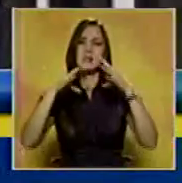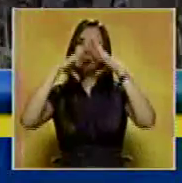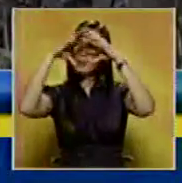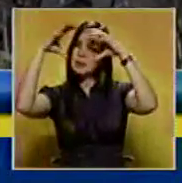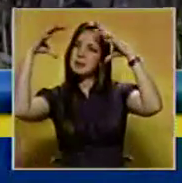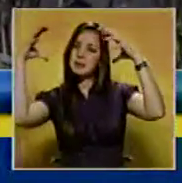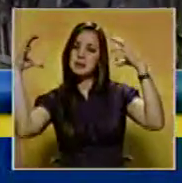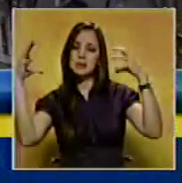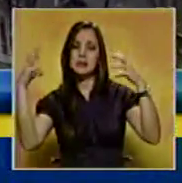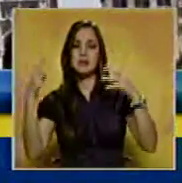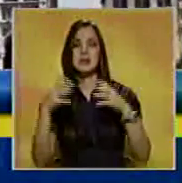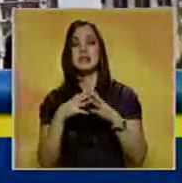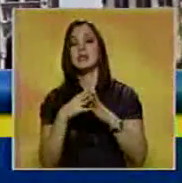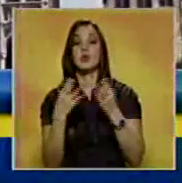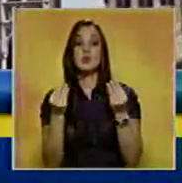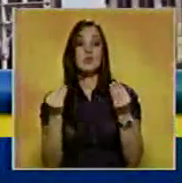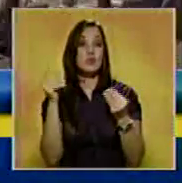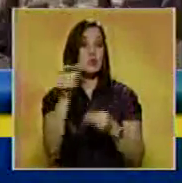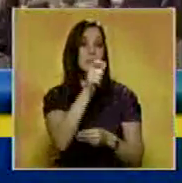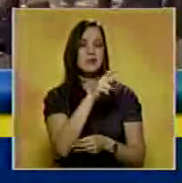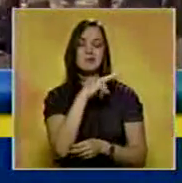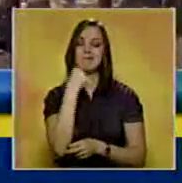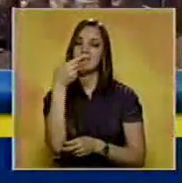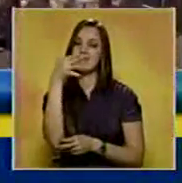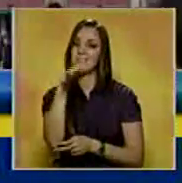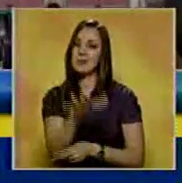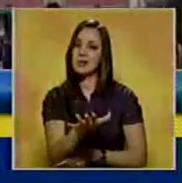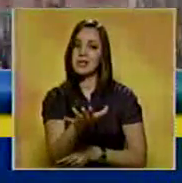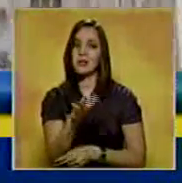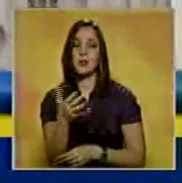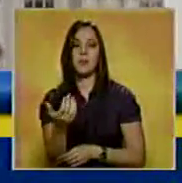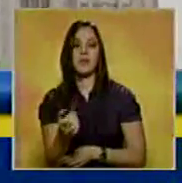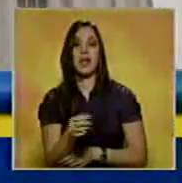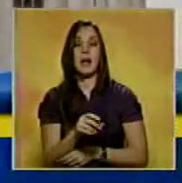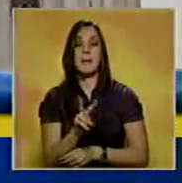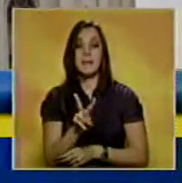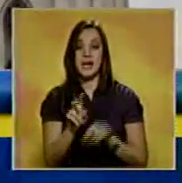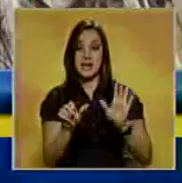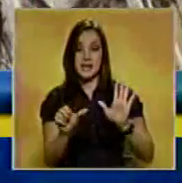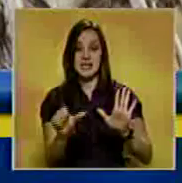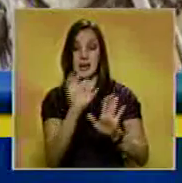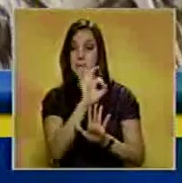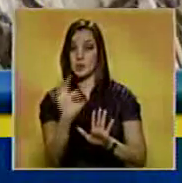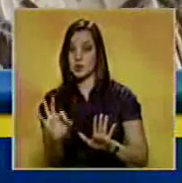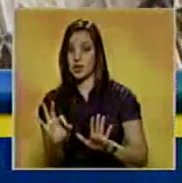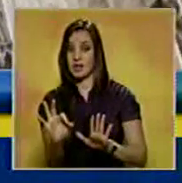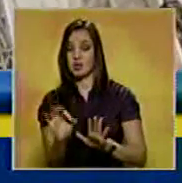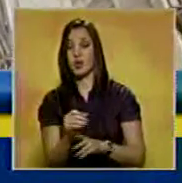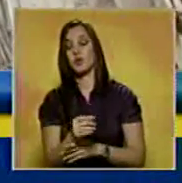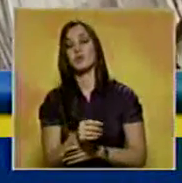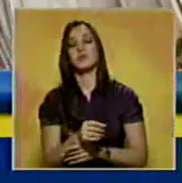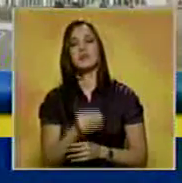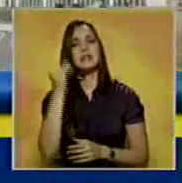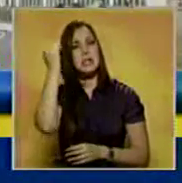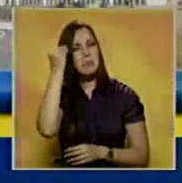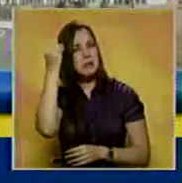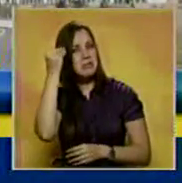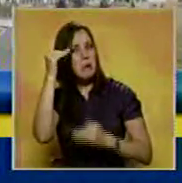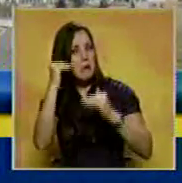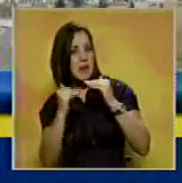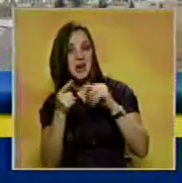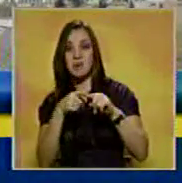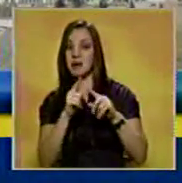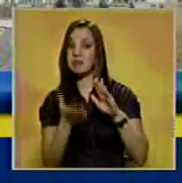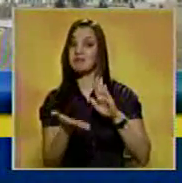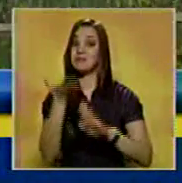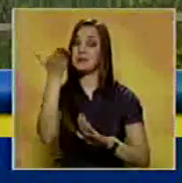atmósfera provocaron un incremento de la mortalidad, estimada en 26% por encima de la prevista para ese periodo. Los termómetros